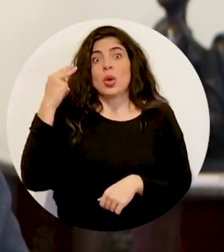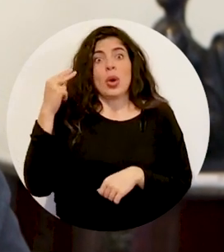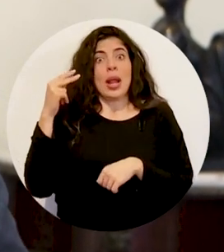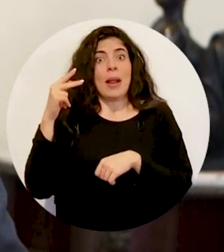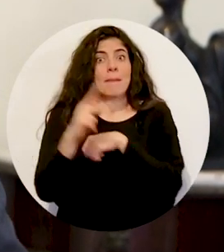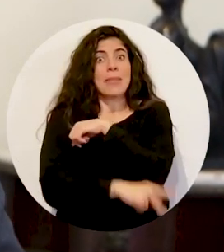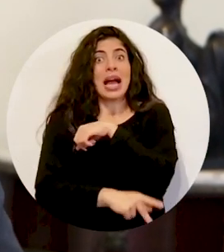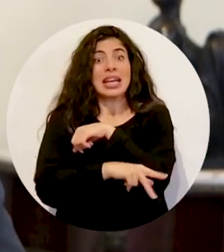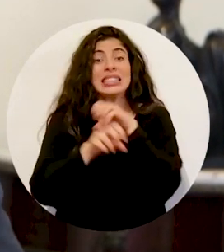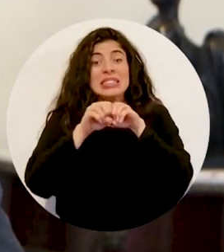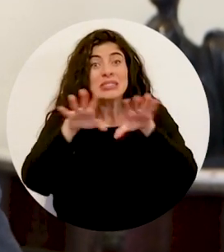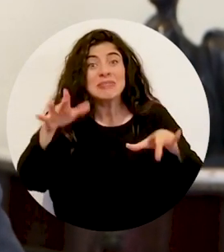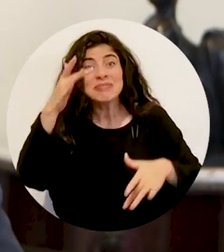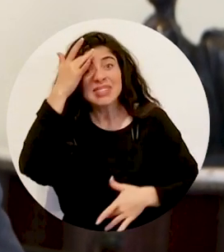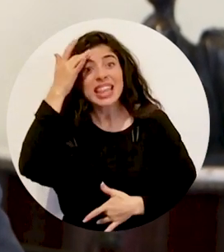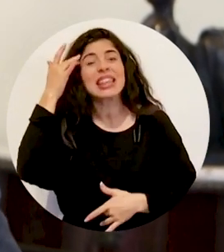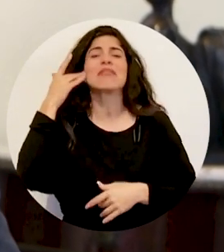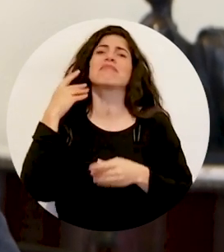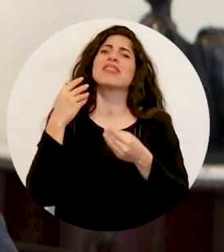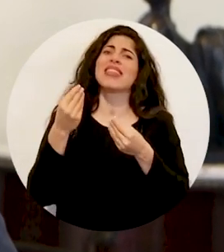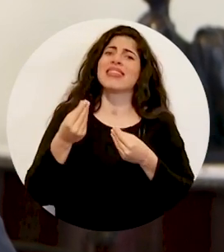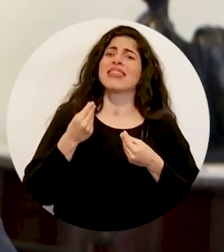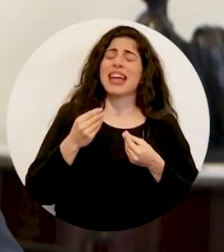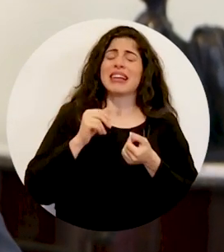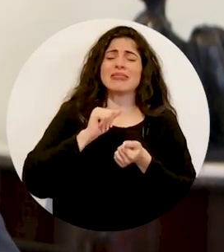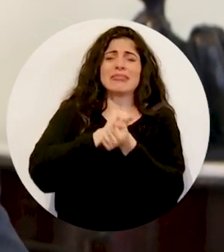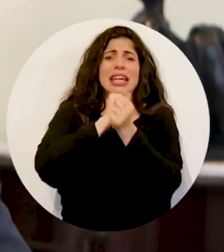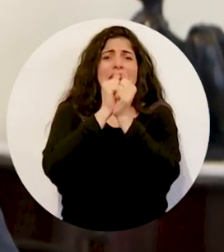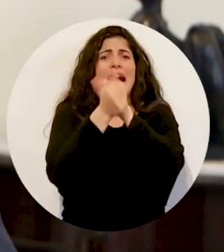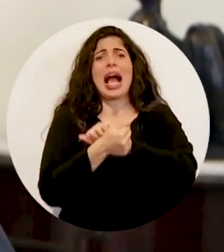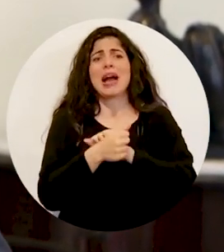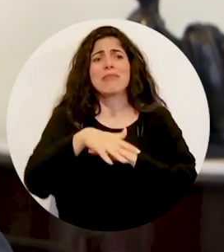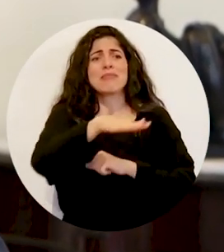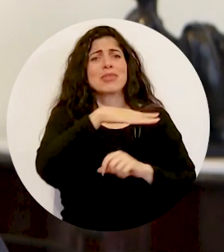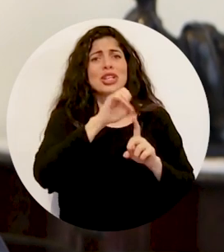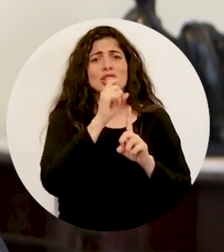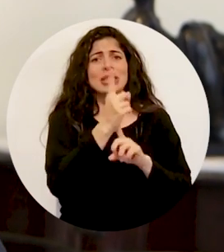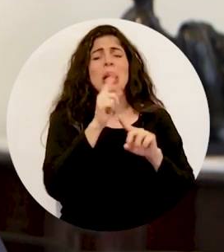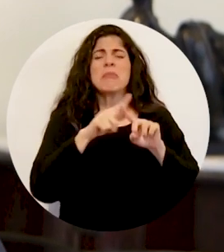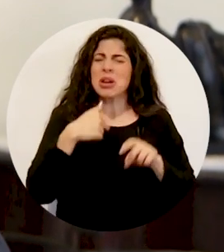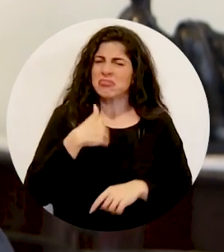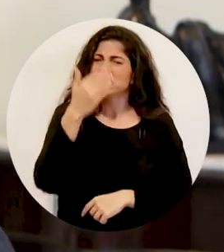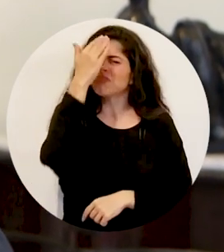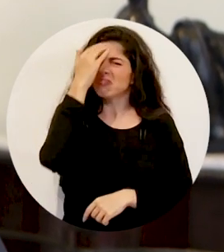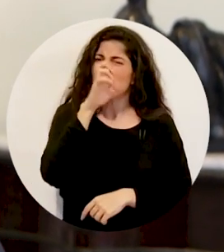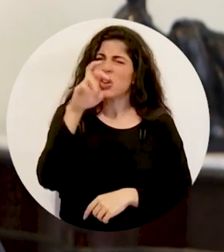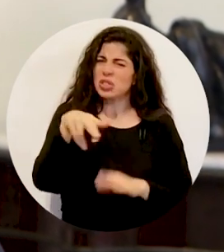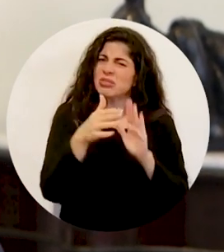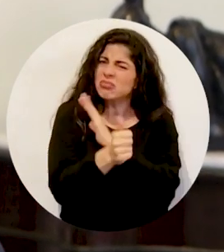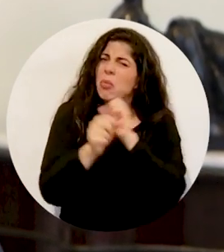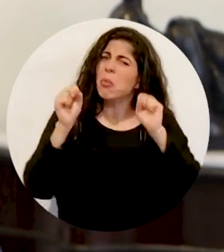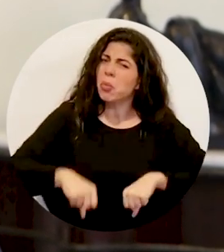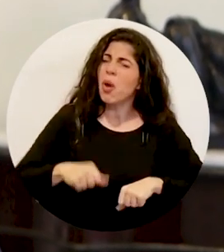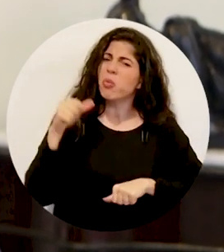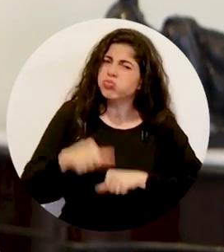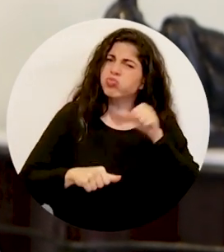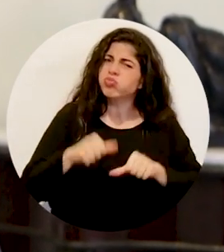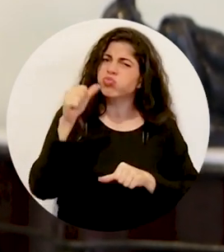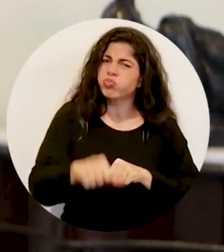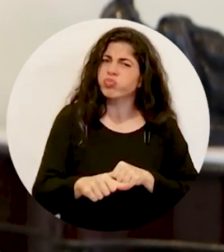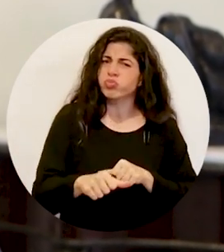país. La pandemia nos cambiará profundamente como sociedad, pero sé que Costa Rica es capaz de salir adelante.